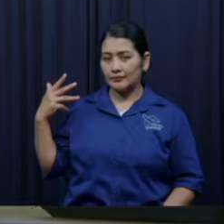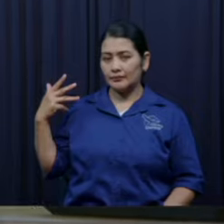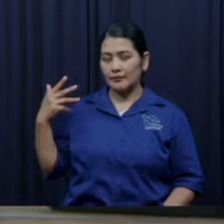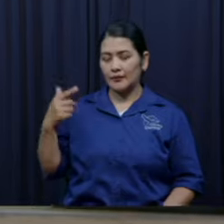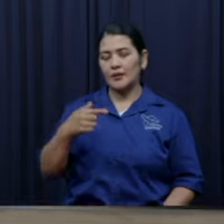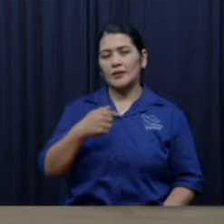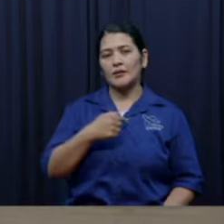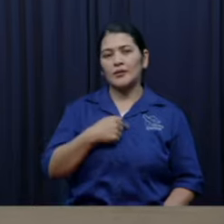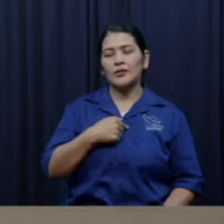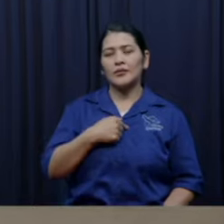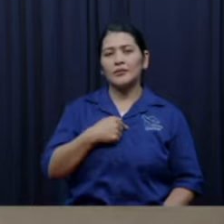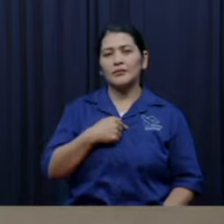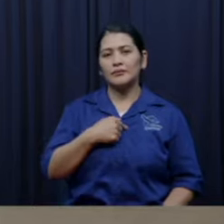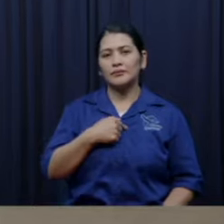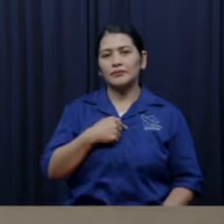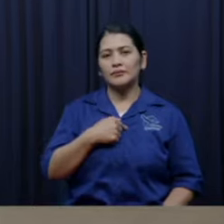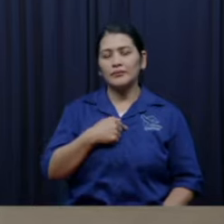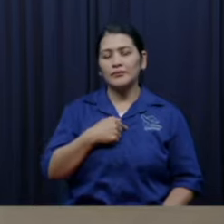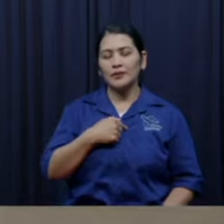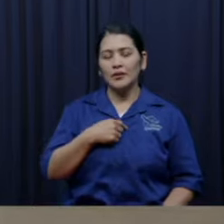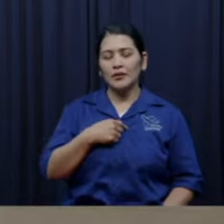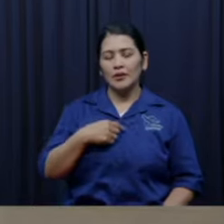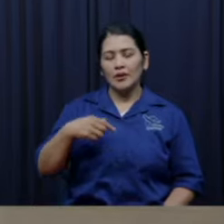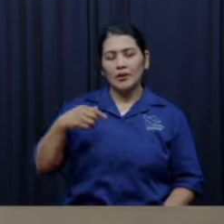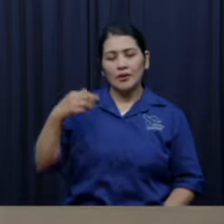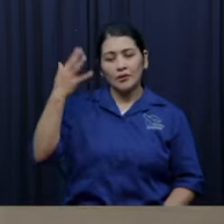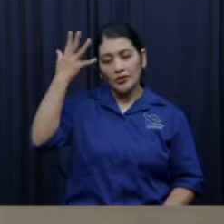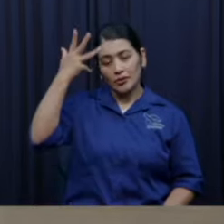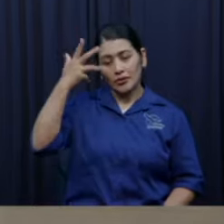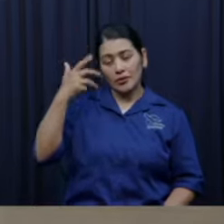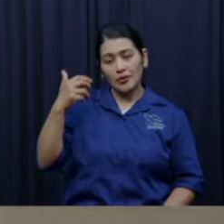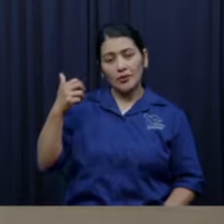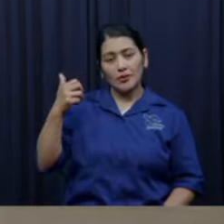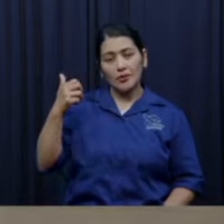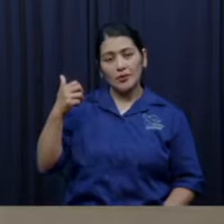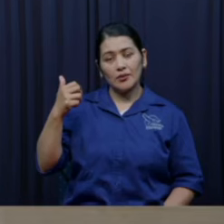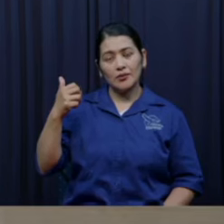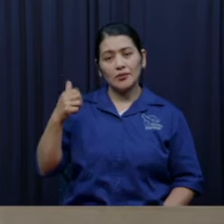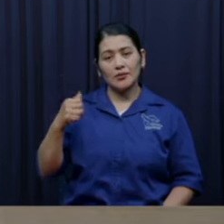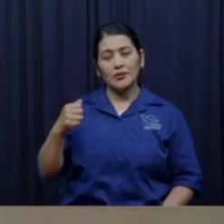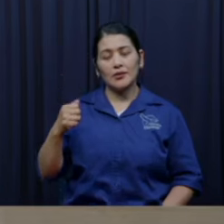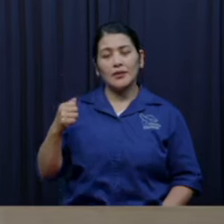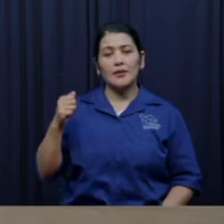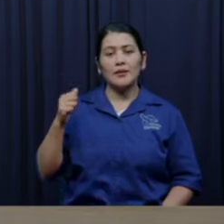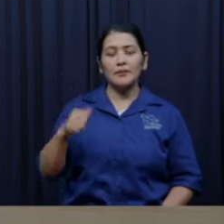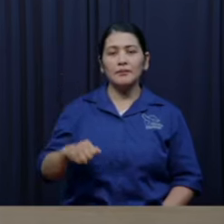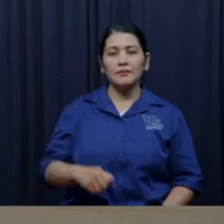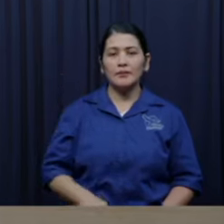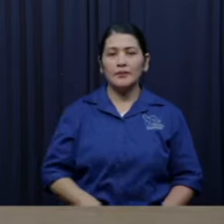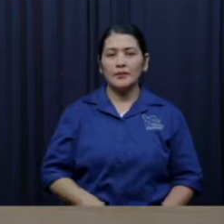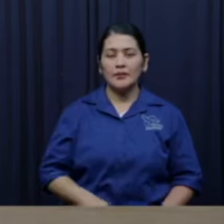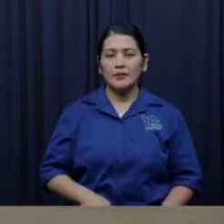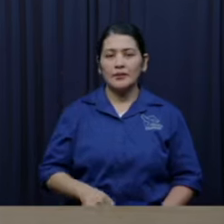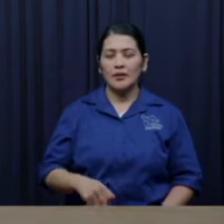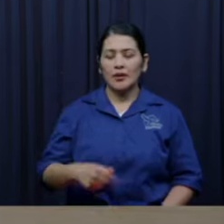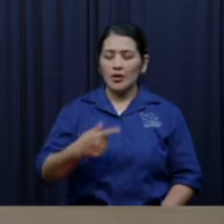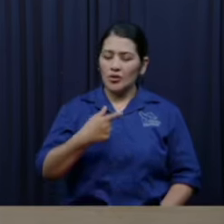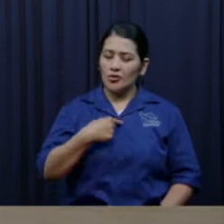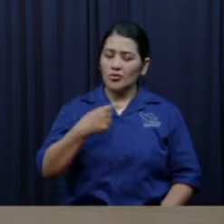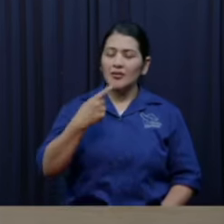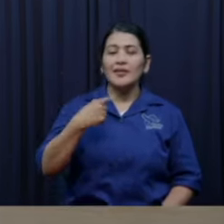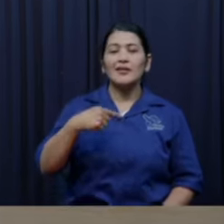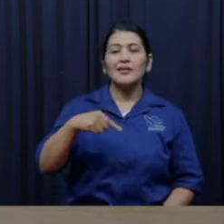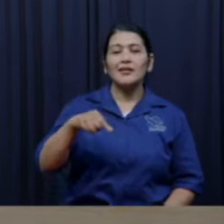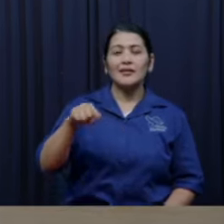yo siempre todos los martes en la tarde me iba a echar a mi sauna a un club iba solito